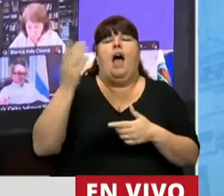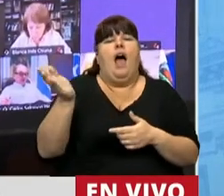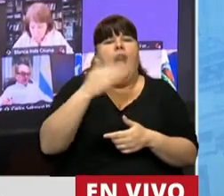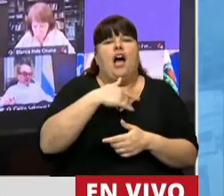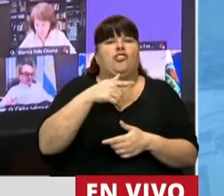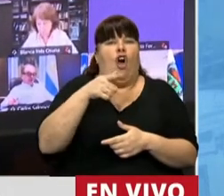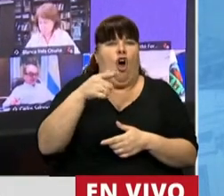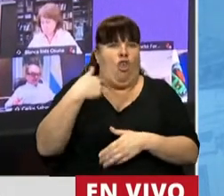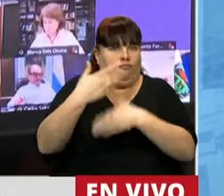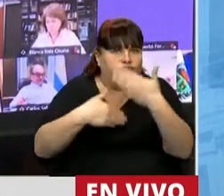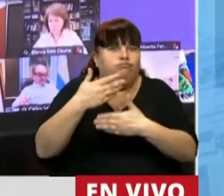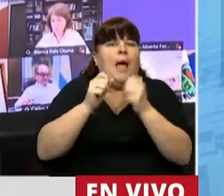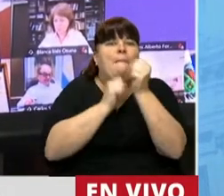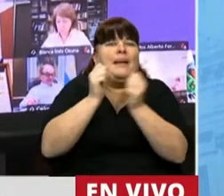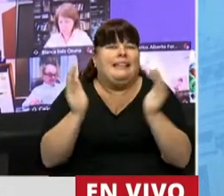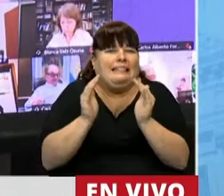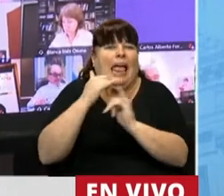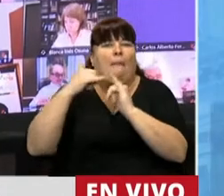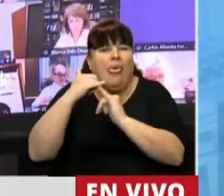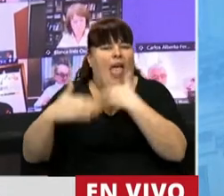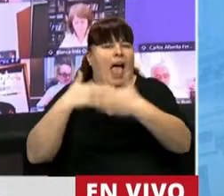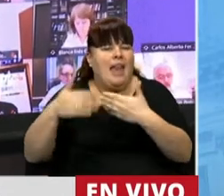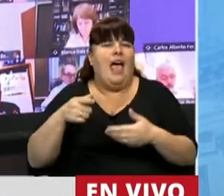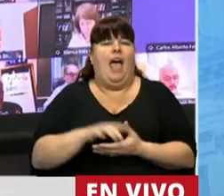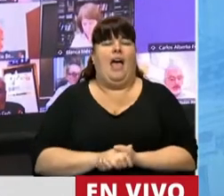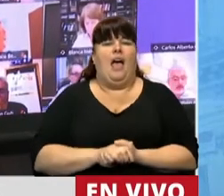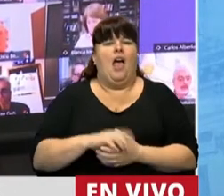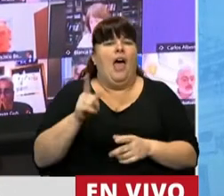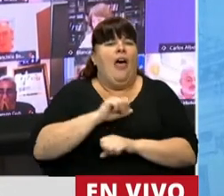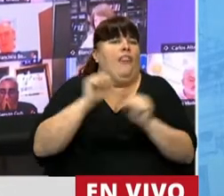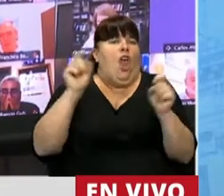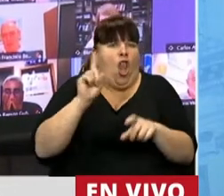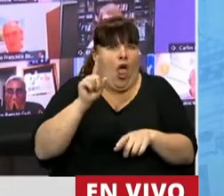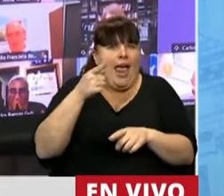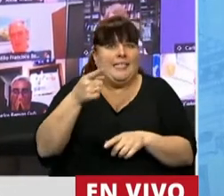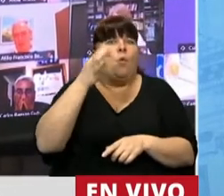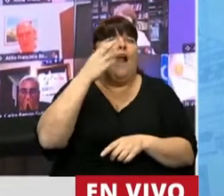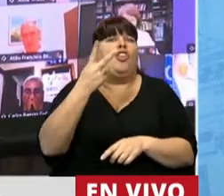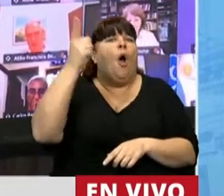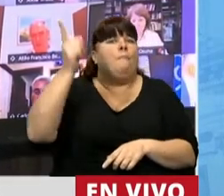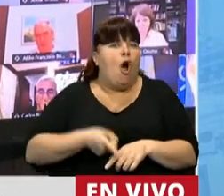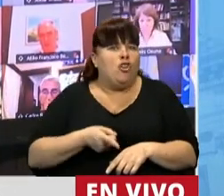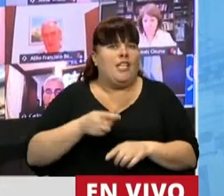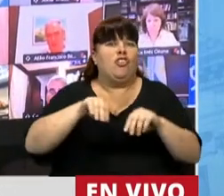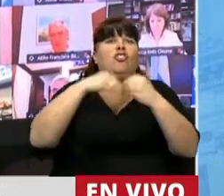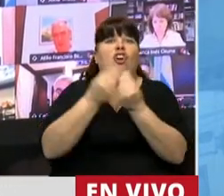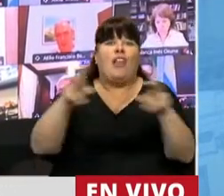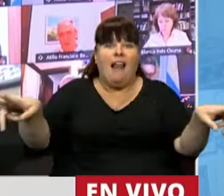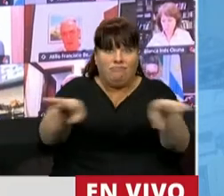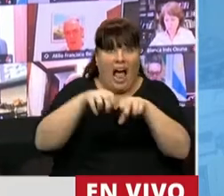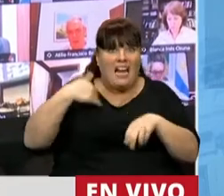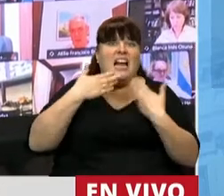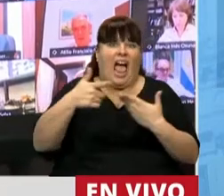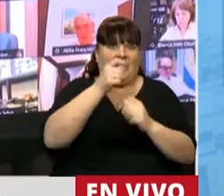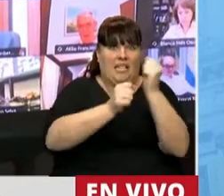que tienen el desarrollo de las pequeñas y medianas empresas que no por sorpresa son el 42% del Producto Bruto Interno de la